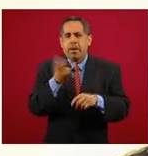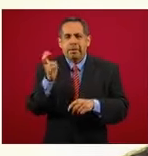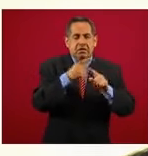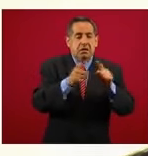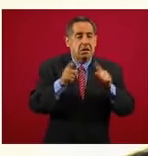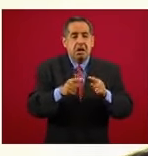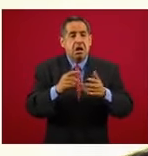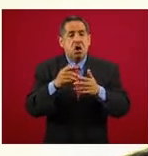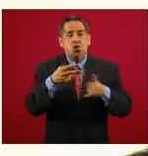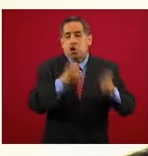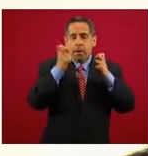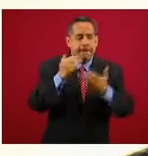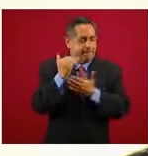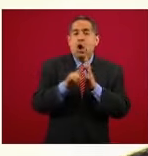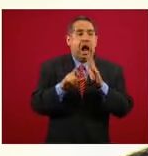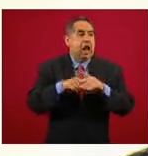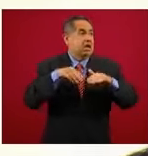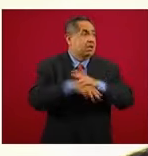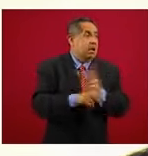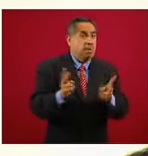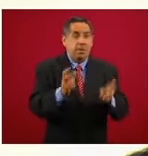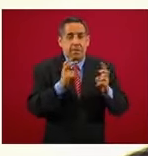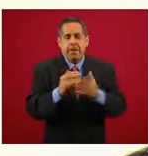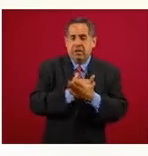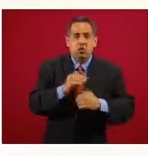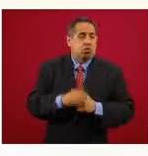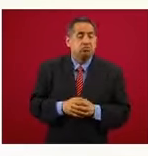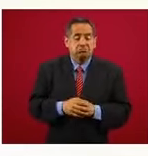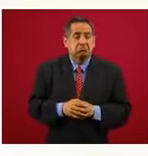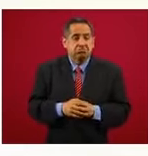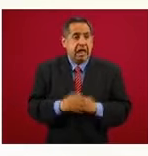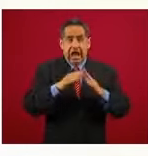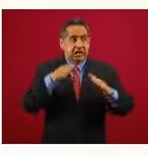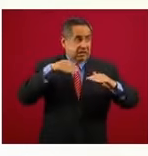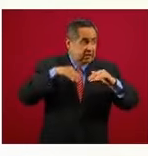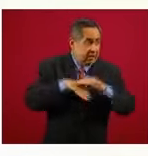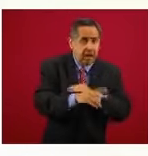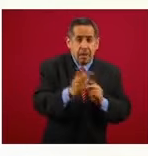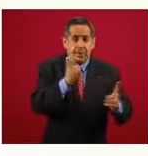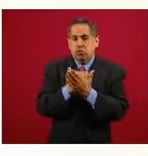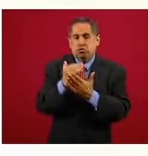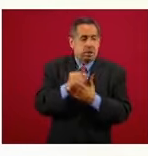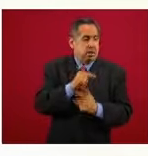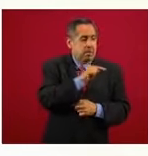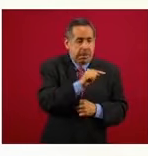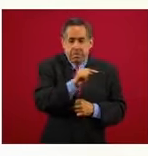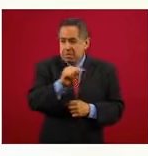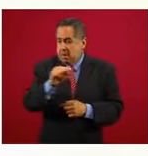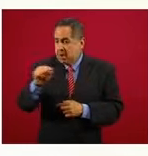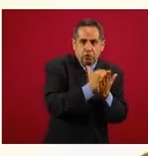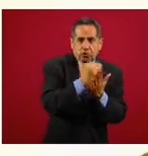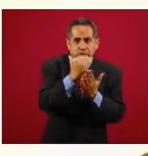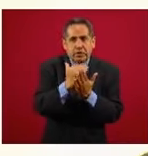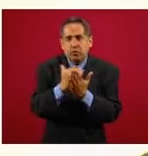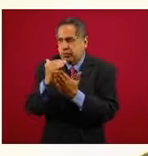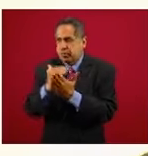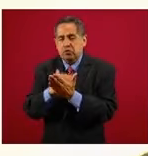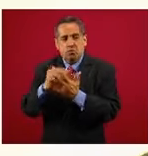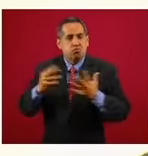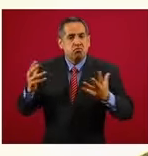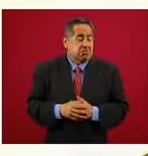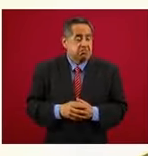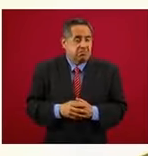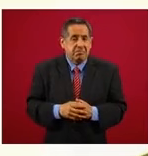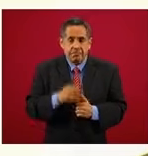menos robo a negocios y menos robo a casas, habitación. En todos ellos se ha